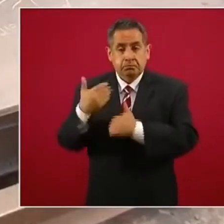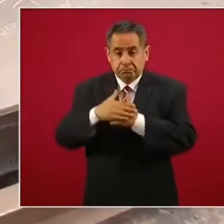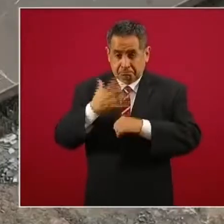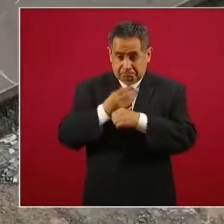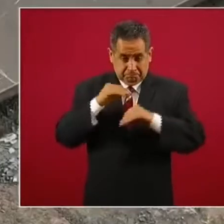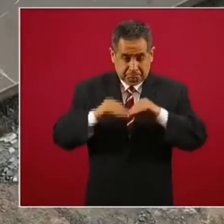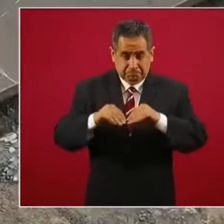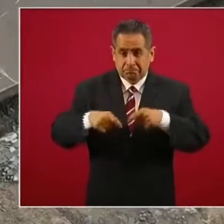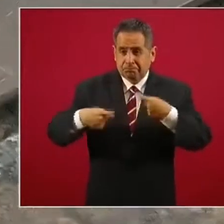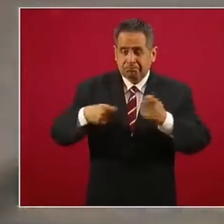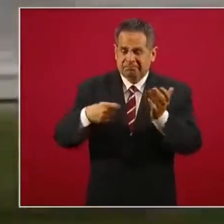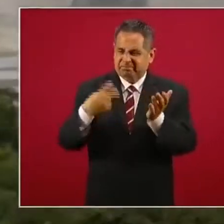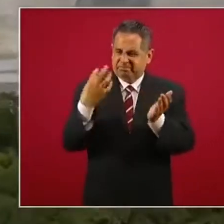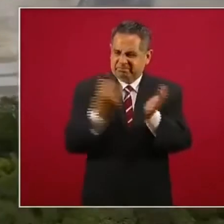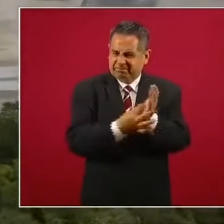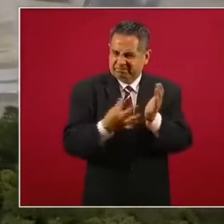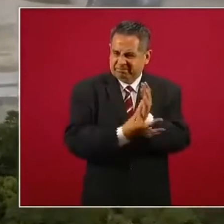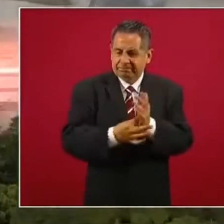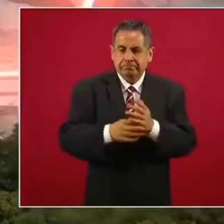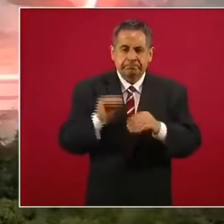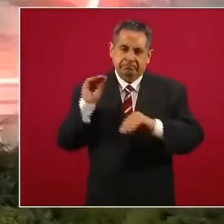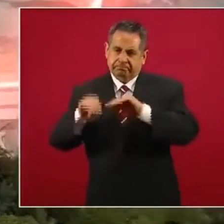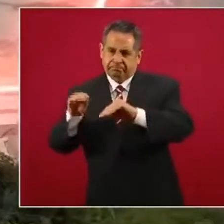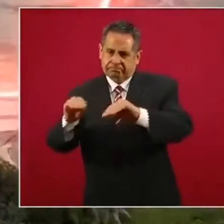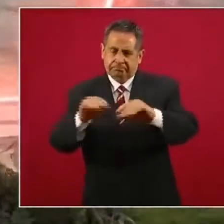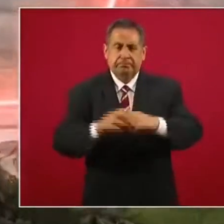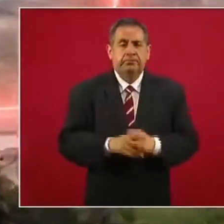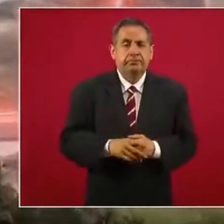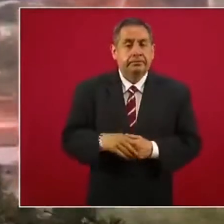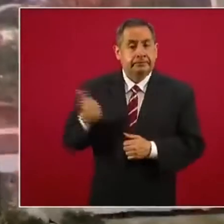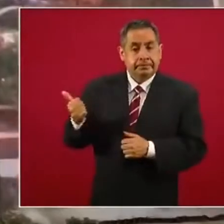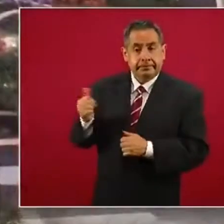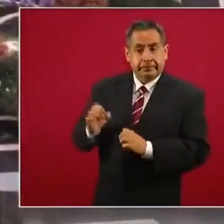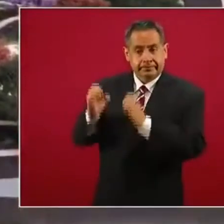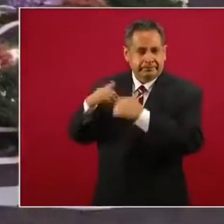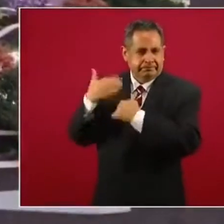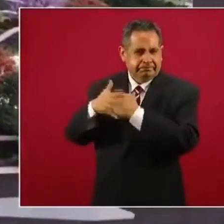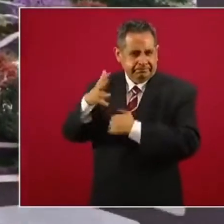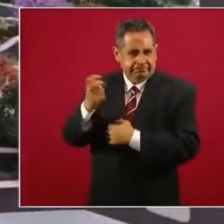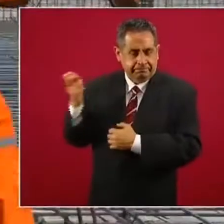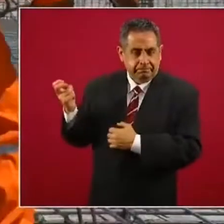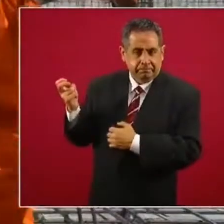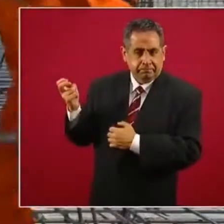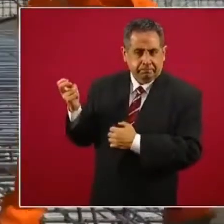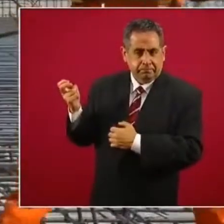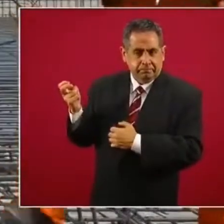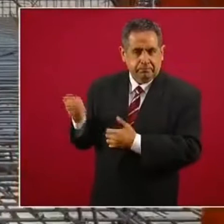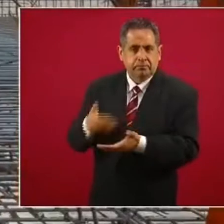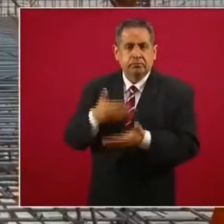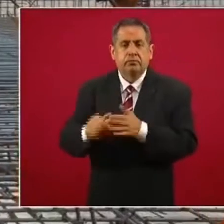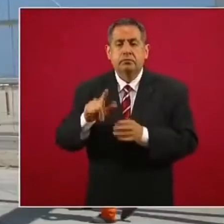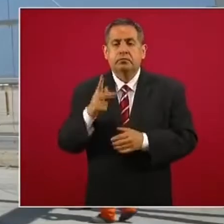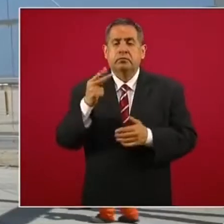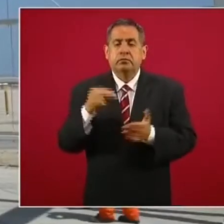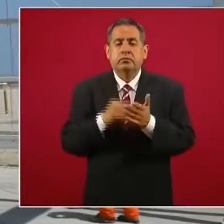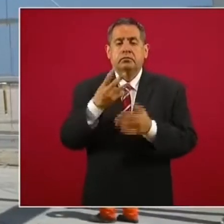y corte de las láminas de acero. En el paquete 6, área de edificios. Al día de hoy se han construido 72.411 metros